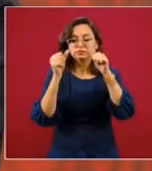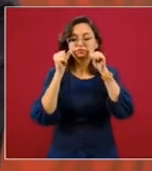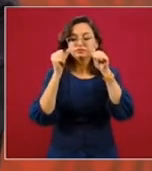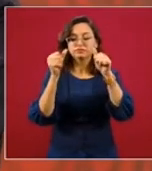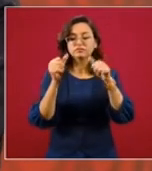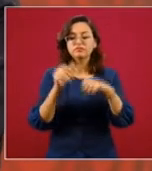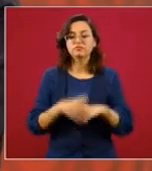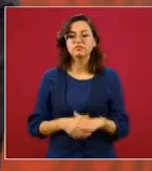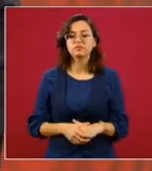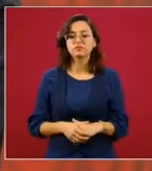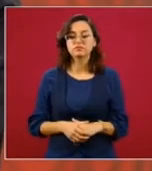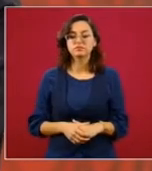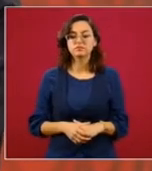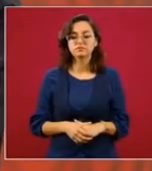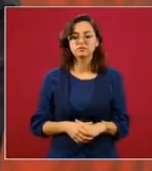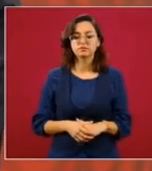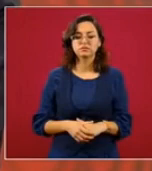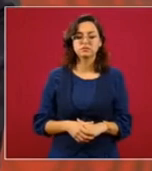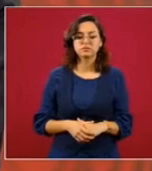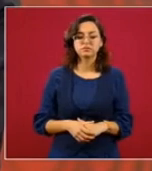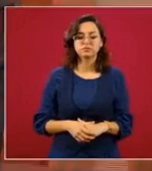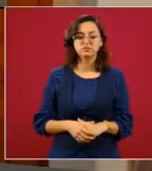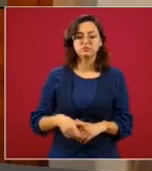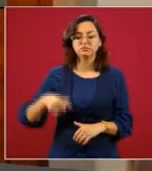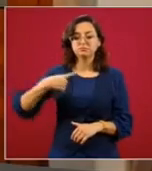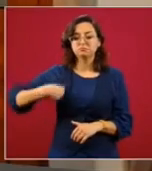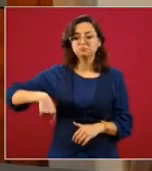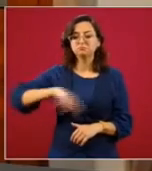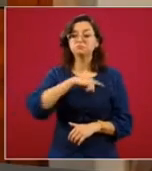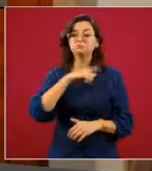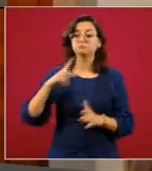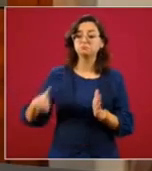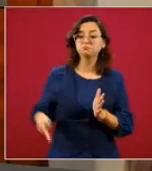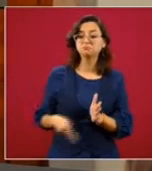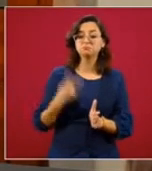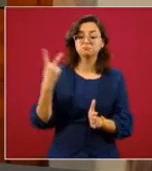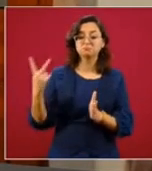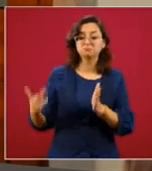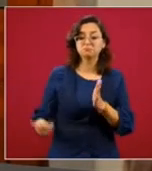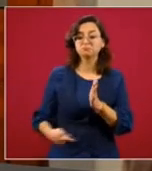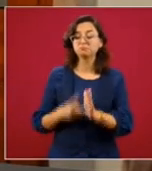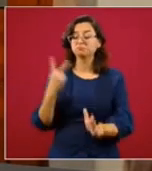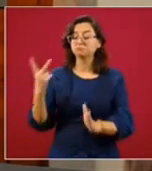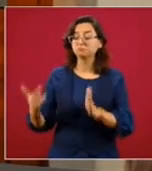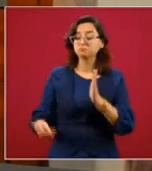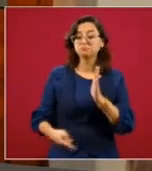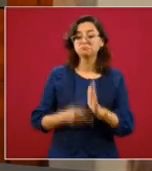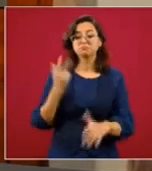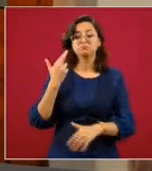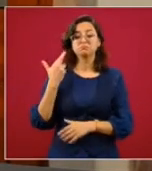que podemos, hacemos una revisión.